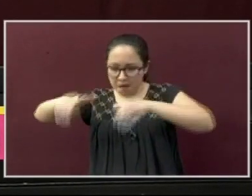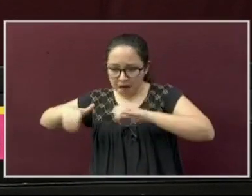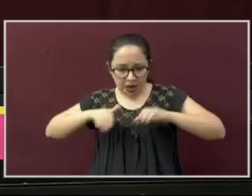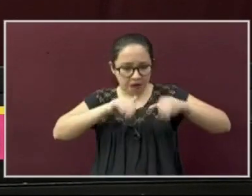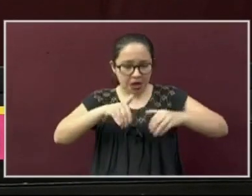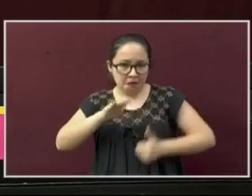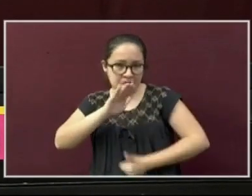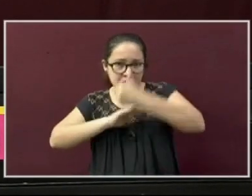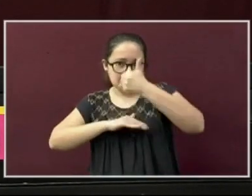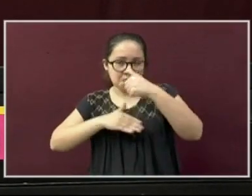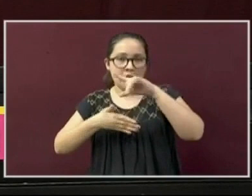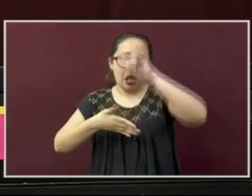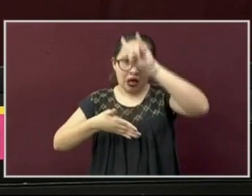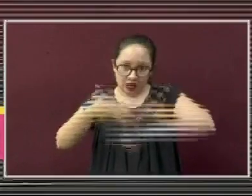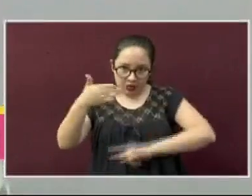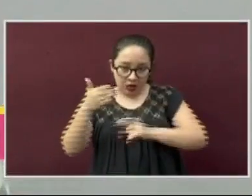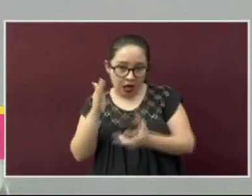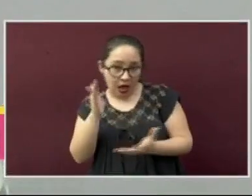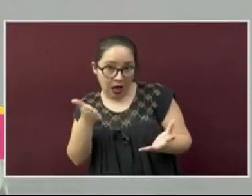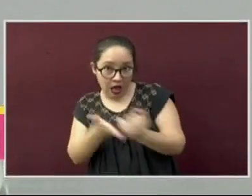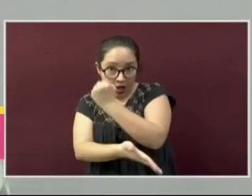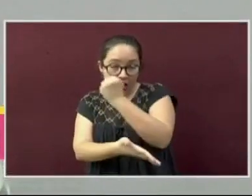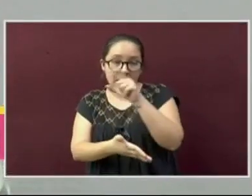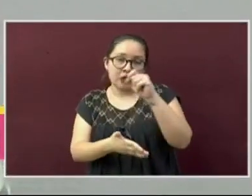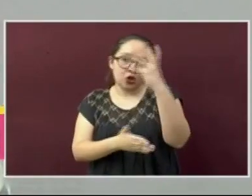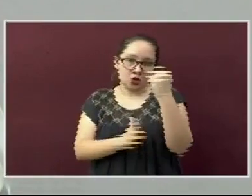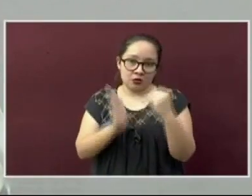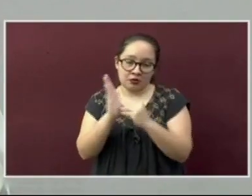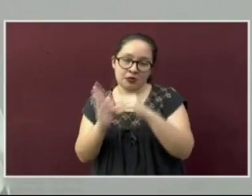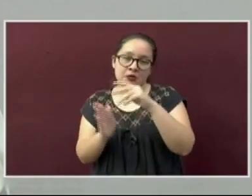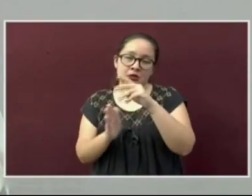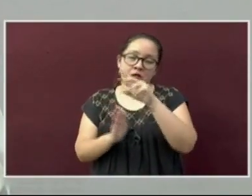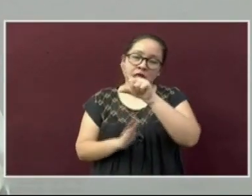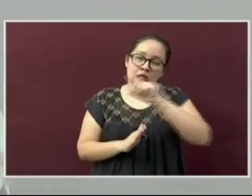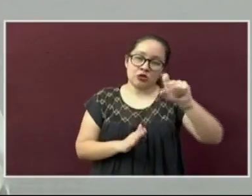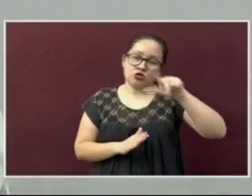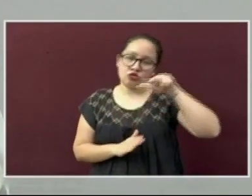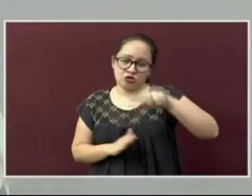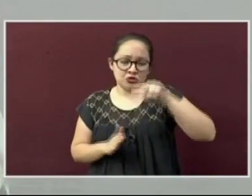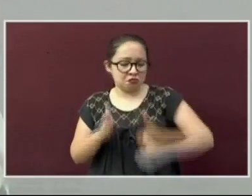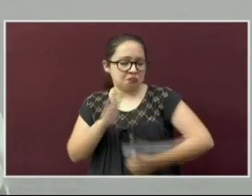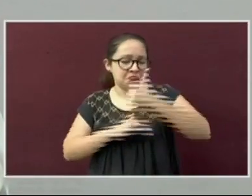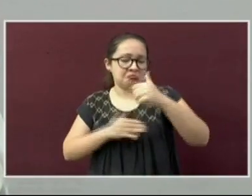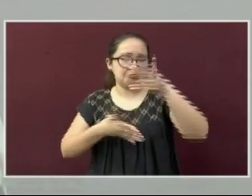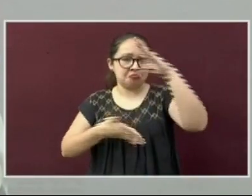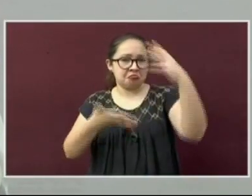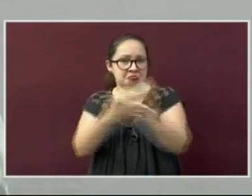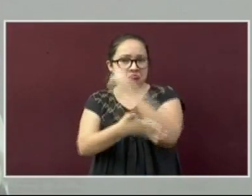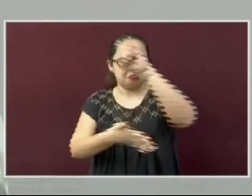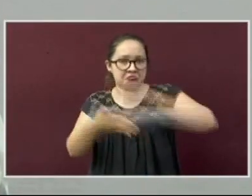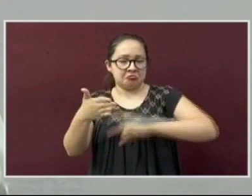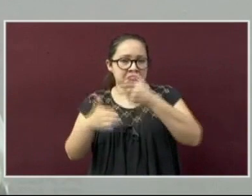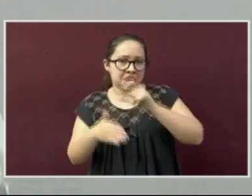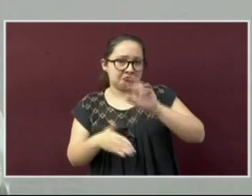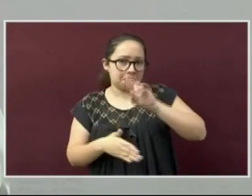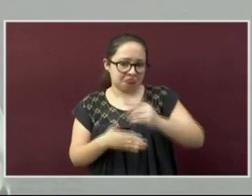de los cuales 29,118 han obtenido su cartel con código QR.